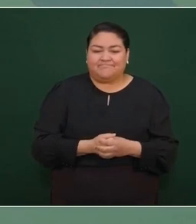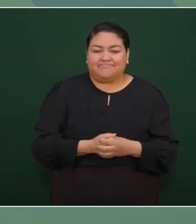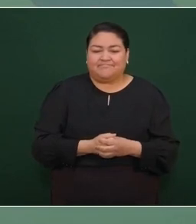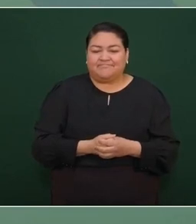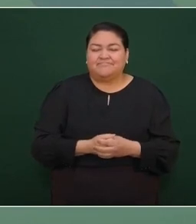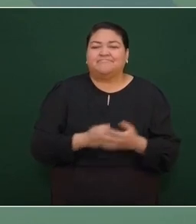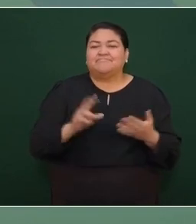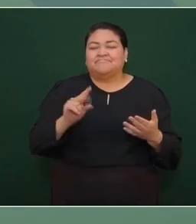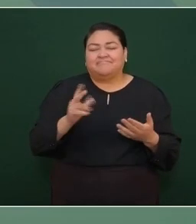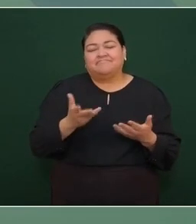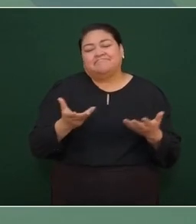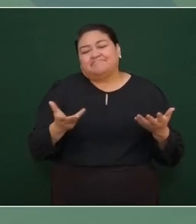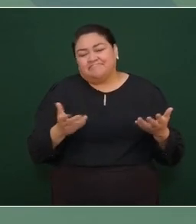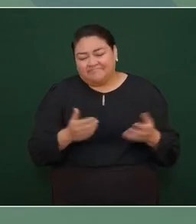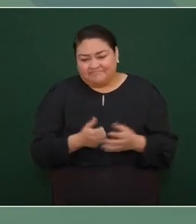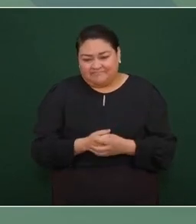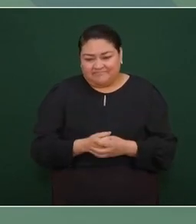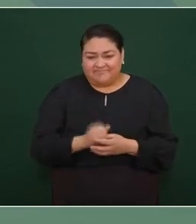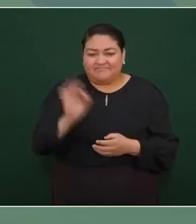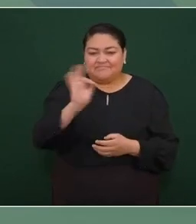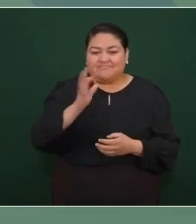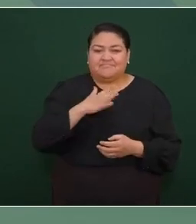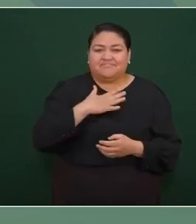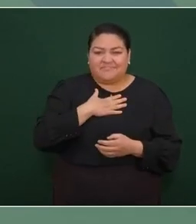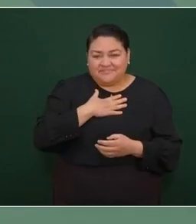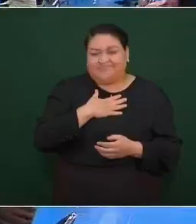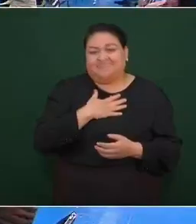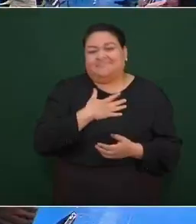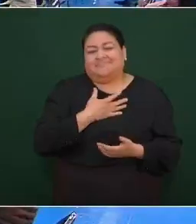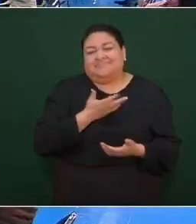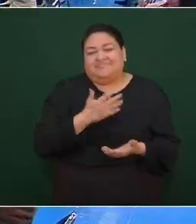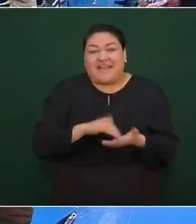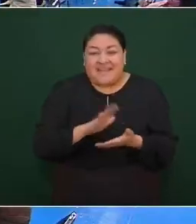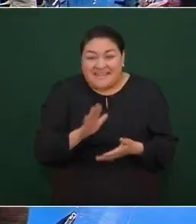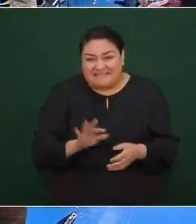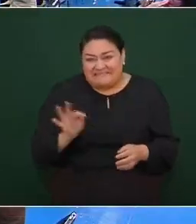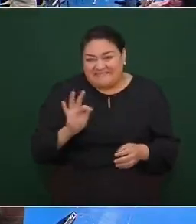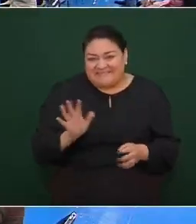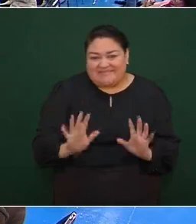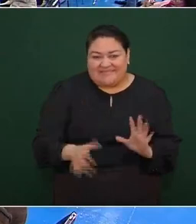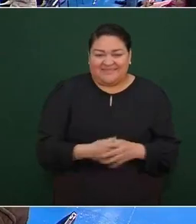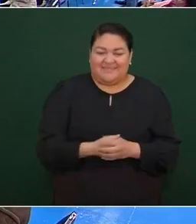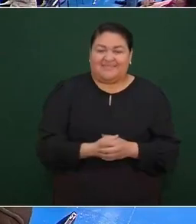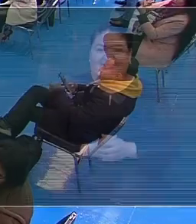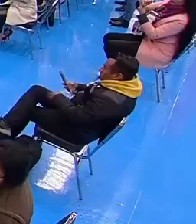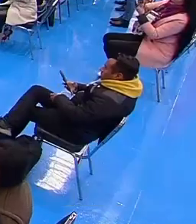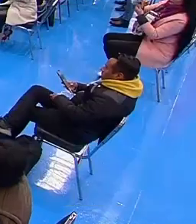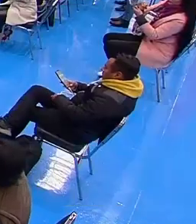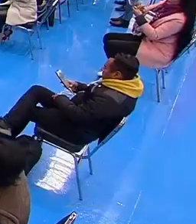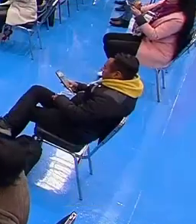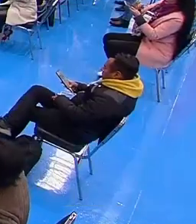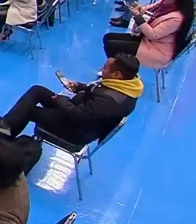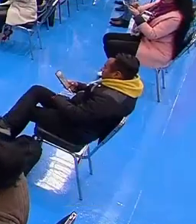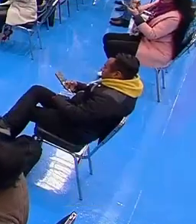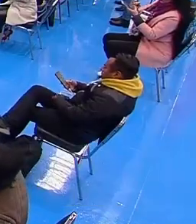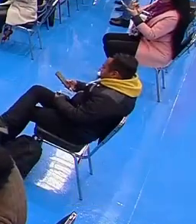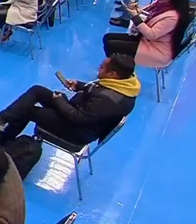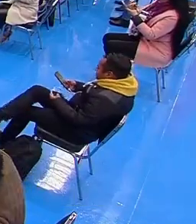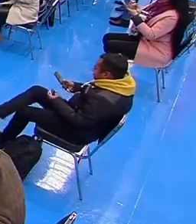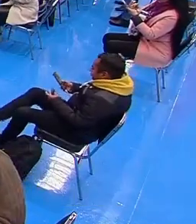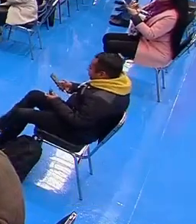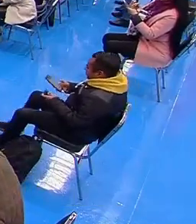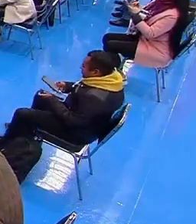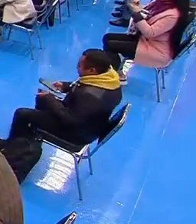no vaya a ser que me cepillen no no no no Gracias.